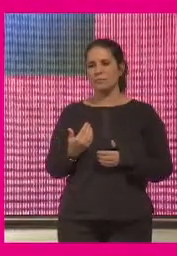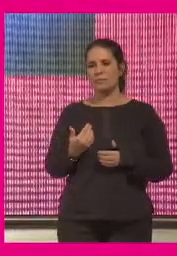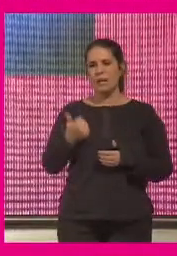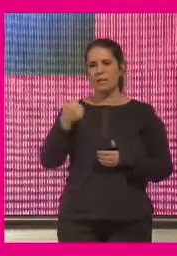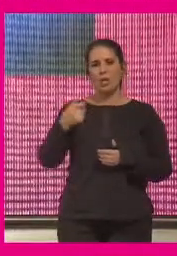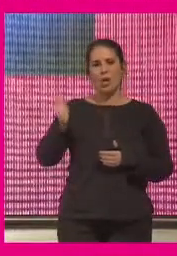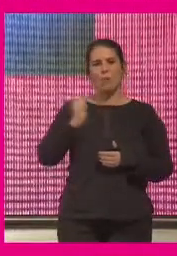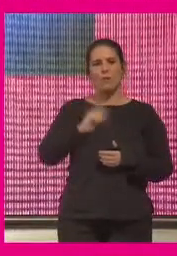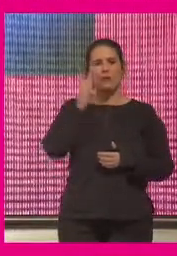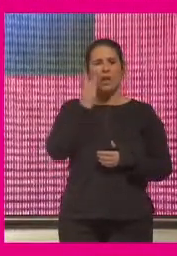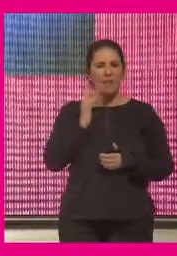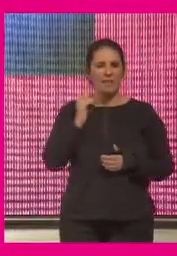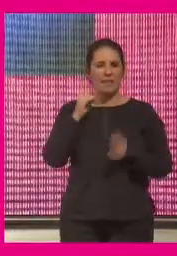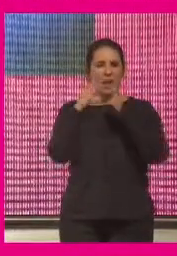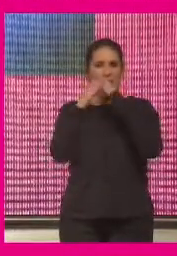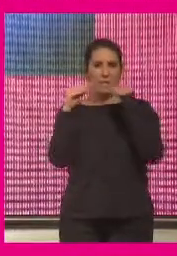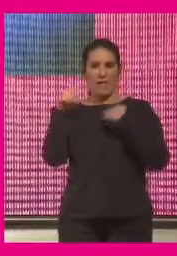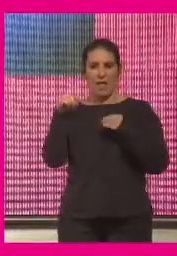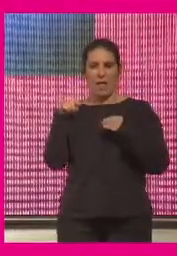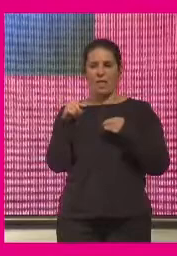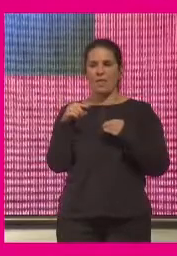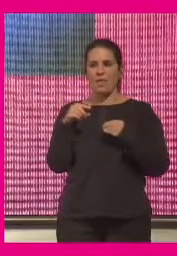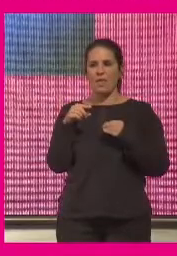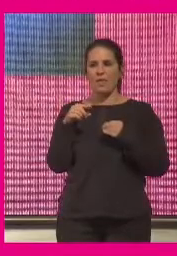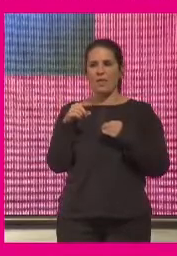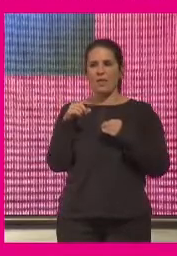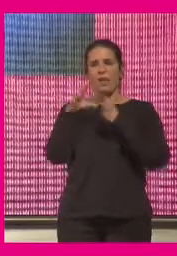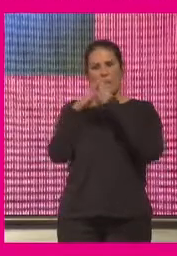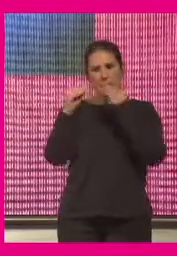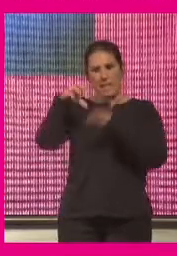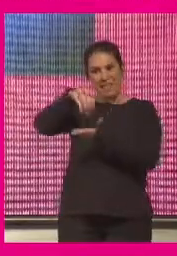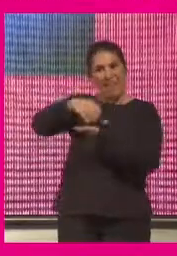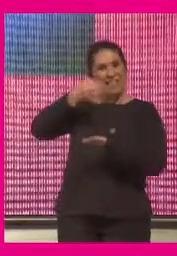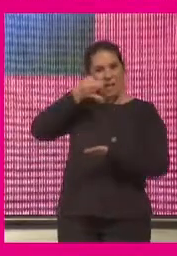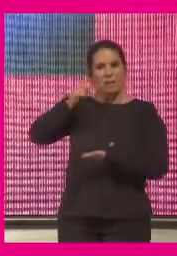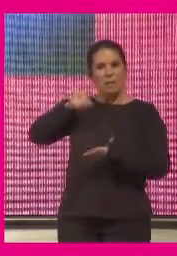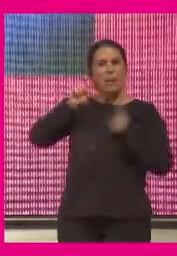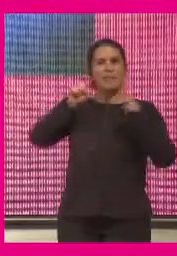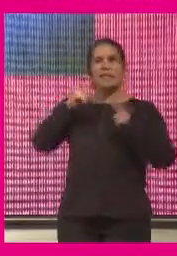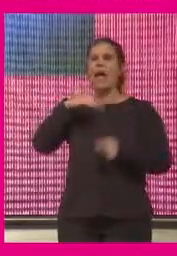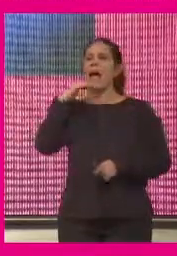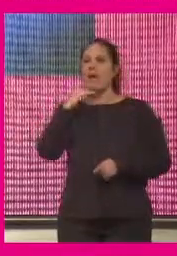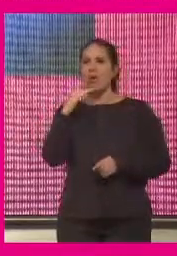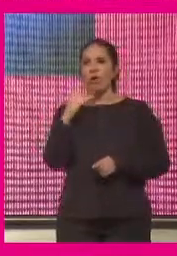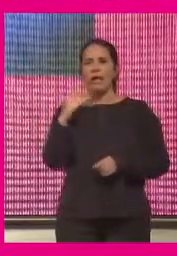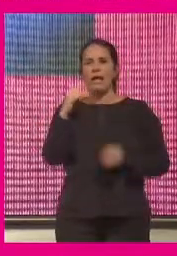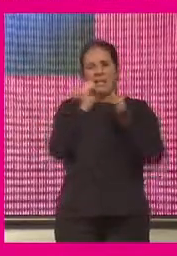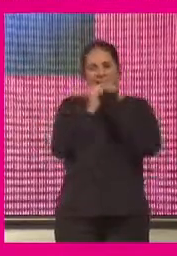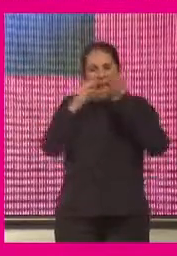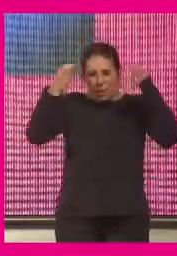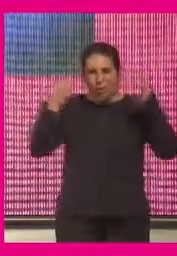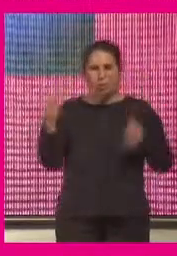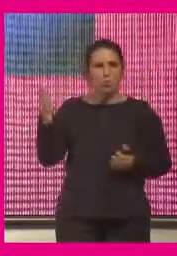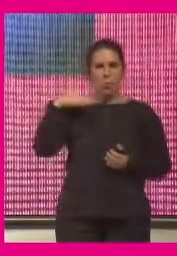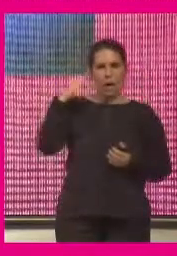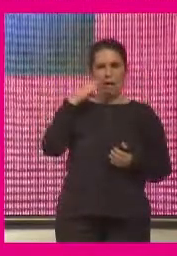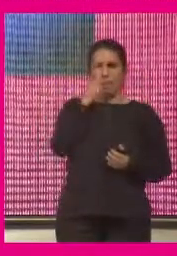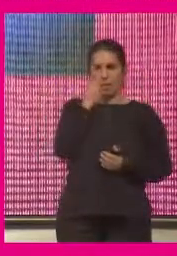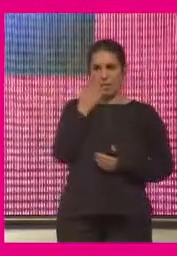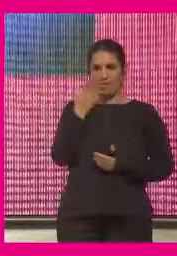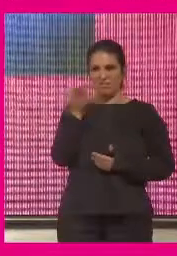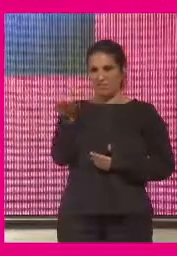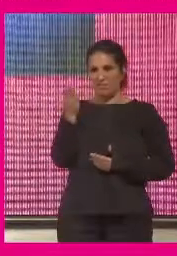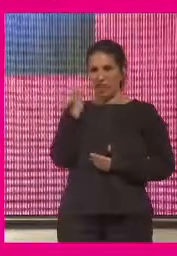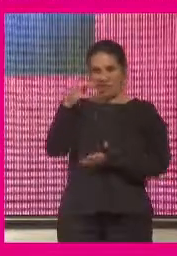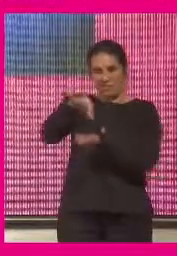profesionalizante de la universidad también enseña algo que no tenemos completamente claro que es porque lo enseñábamos en presencial